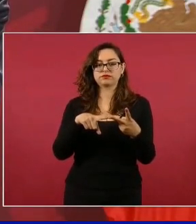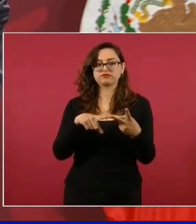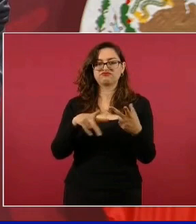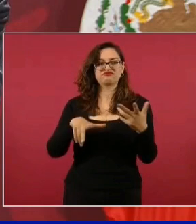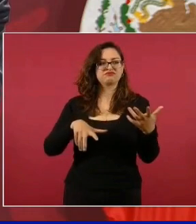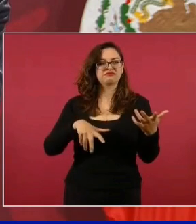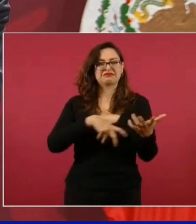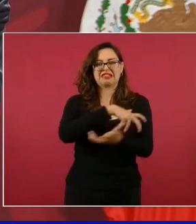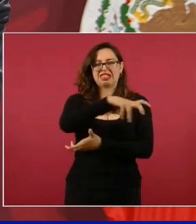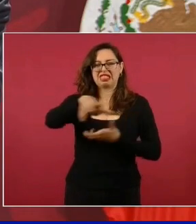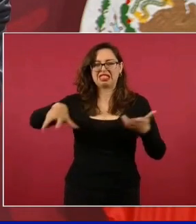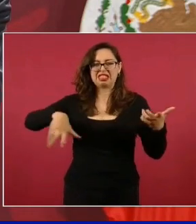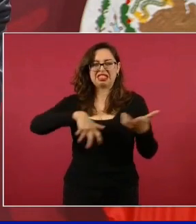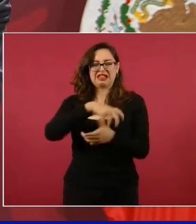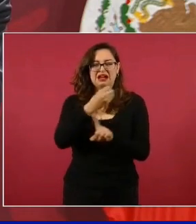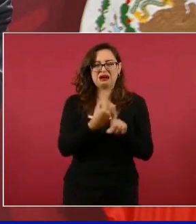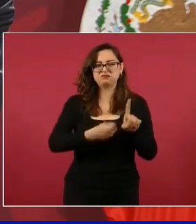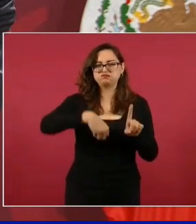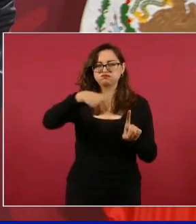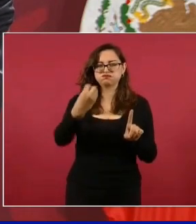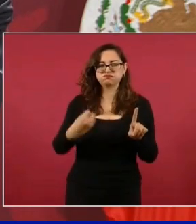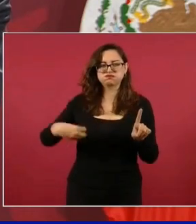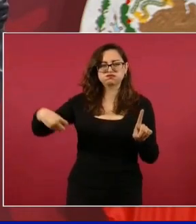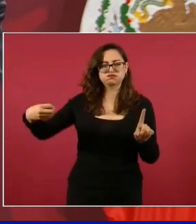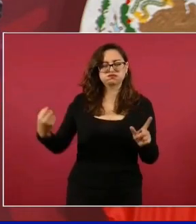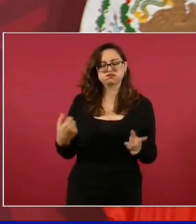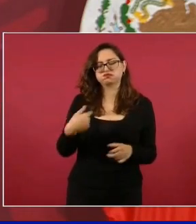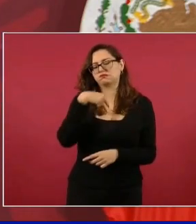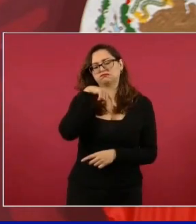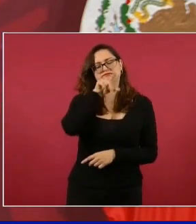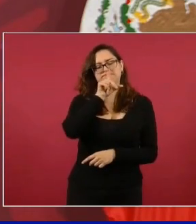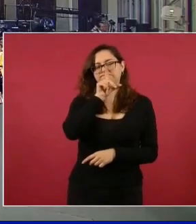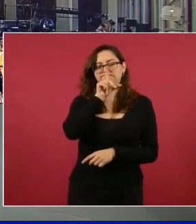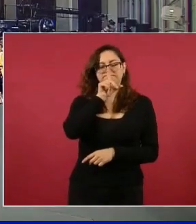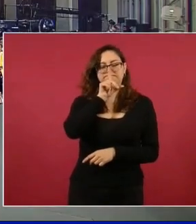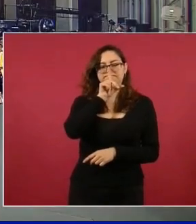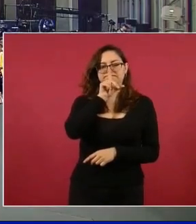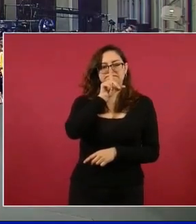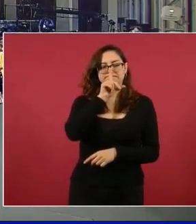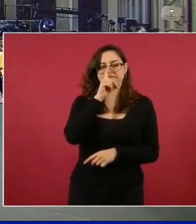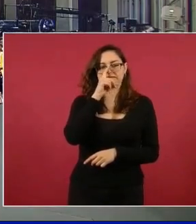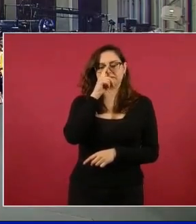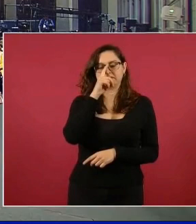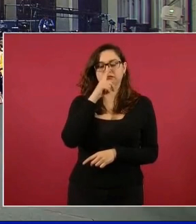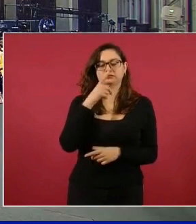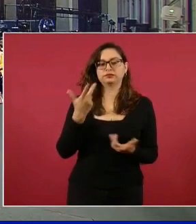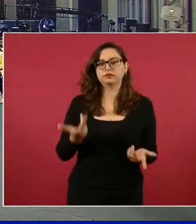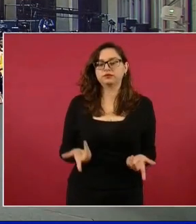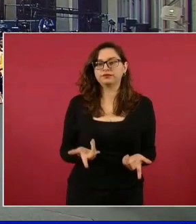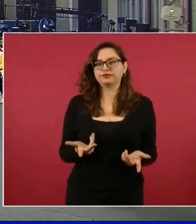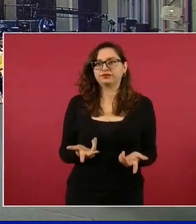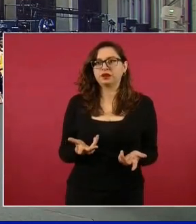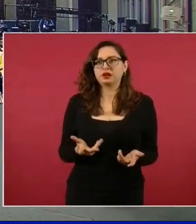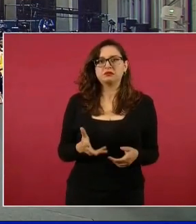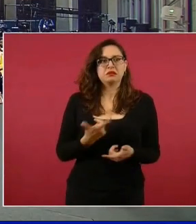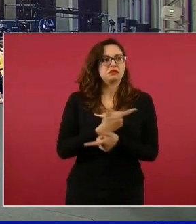desorden para la sobreexplotación de los acuíferos,